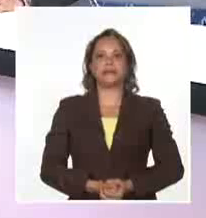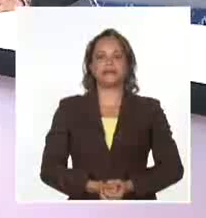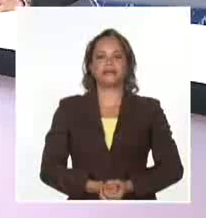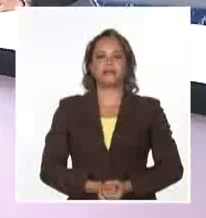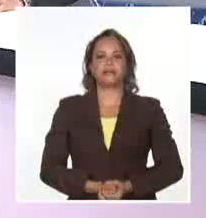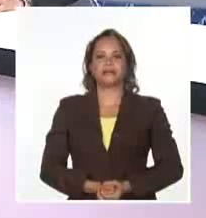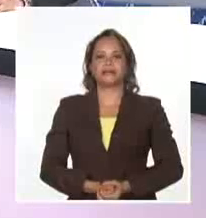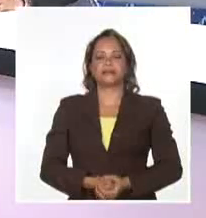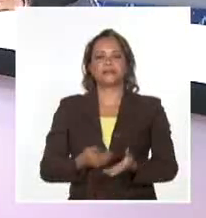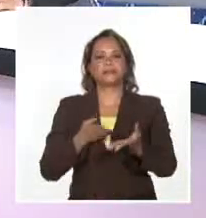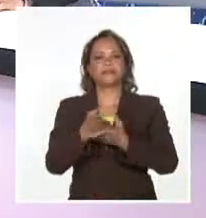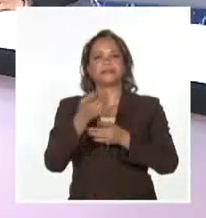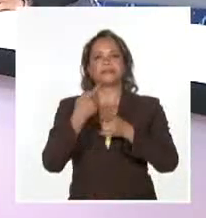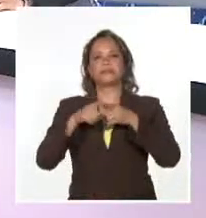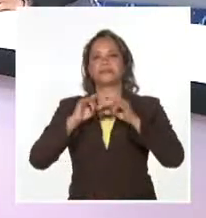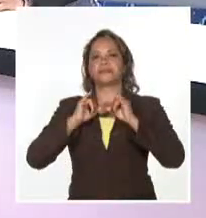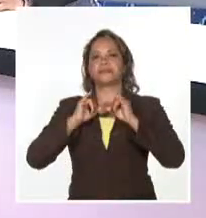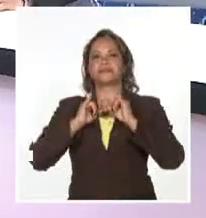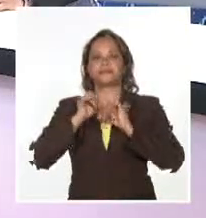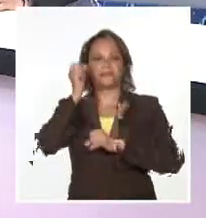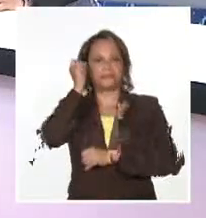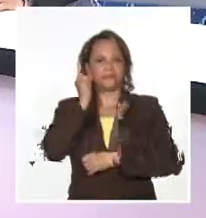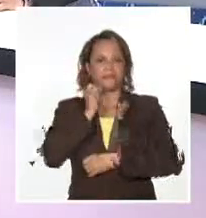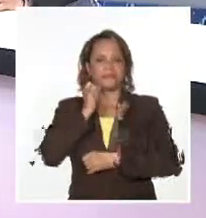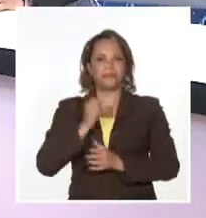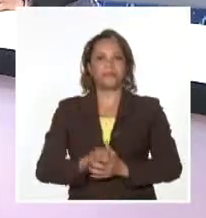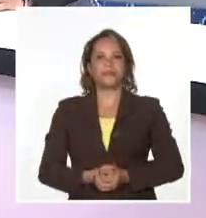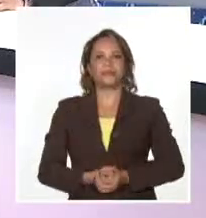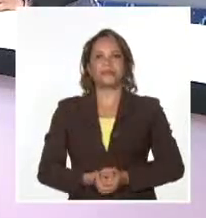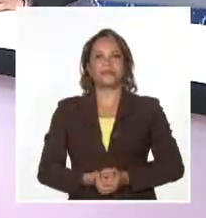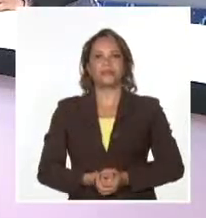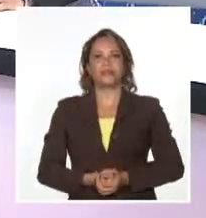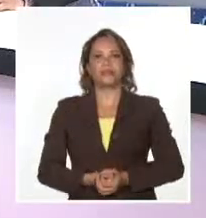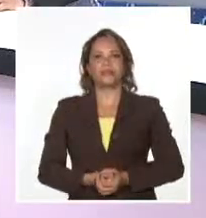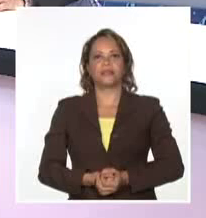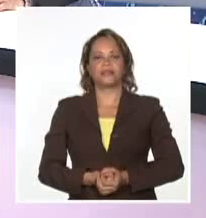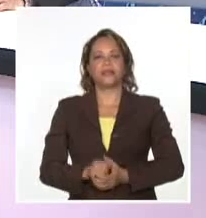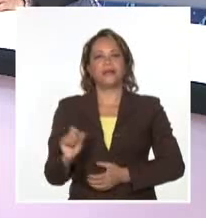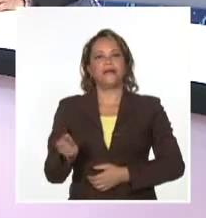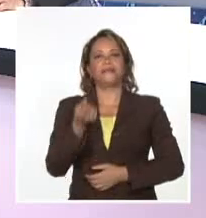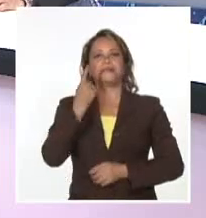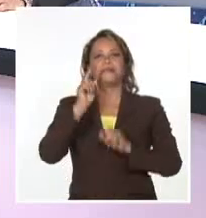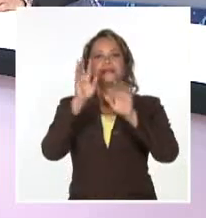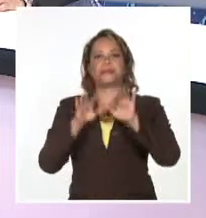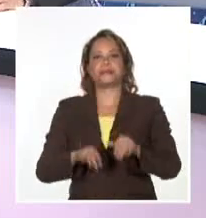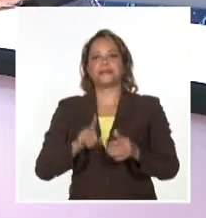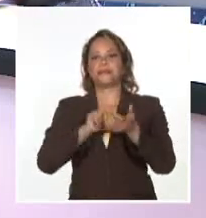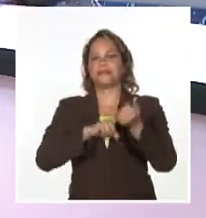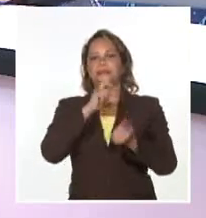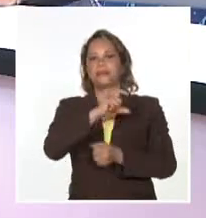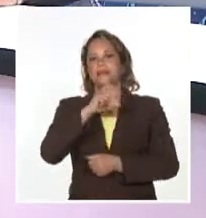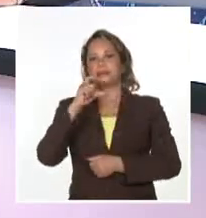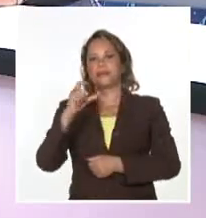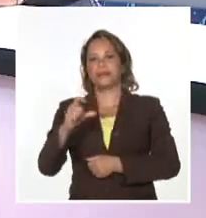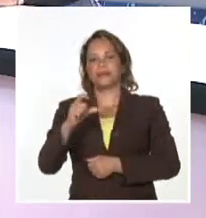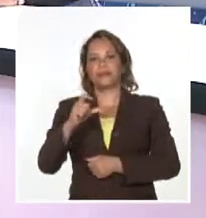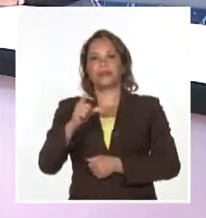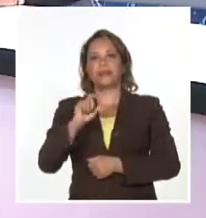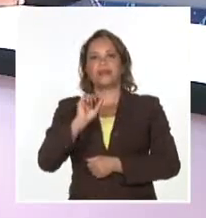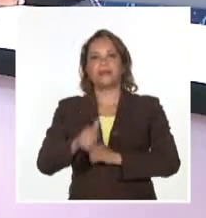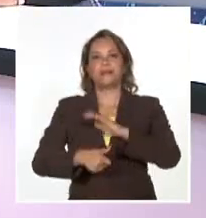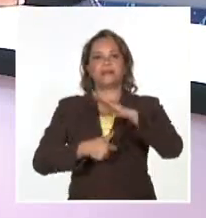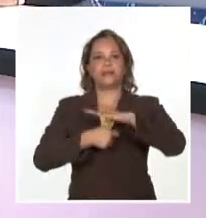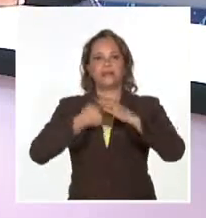Continuamos nuestro noticiero de sábado al mediodía. Tenemos la información que el primer secretario de nuestro Comité Central del Partido Comunista de Cuba,